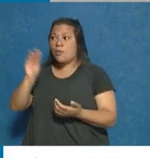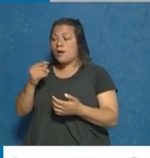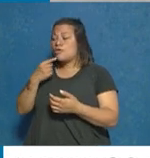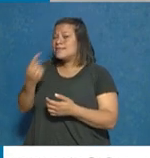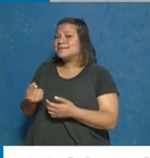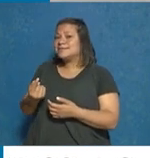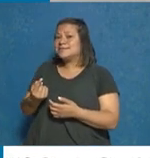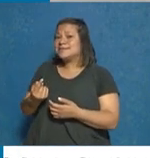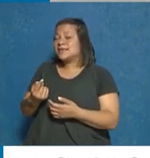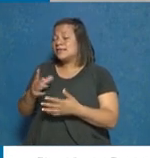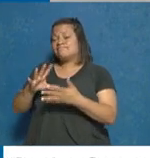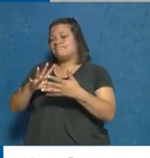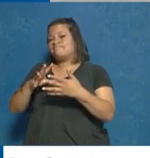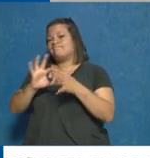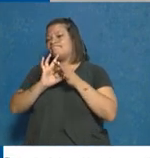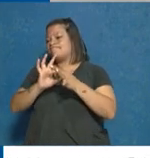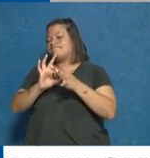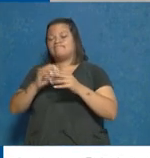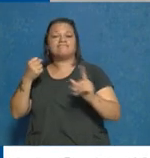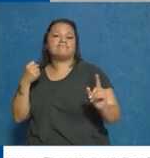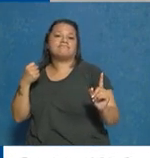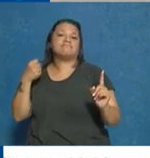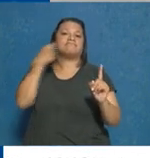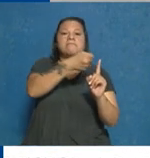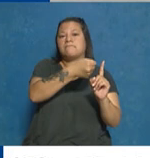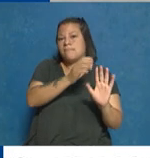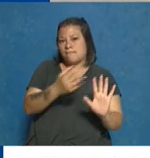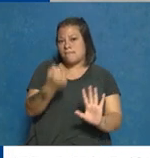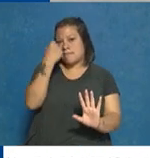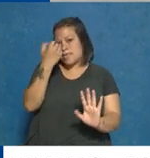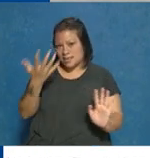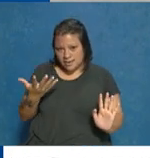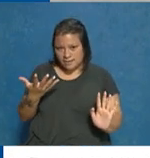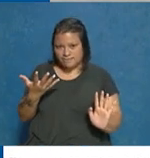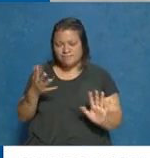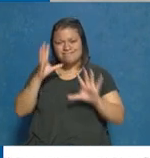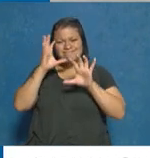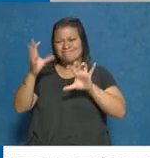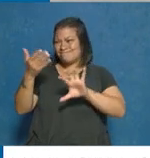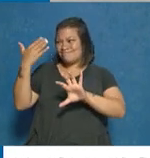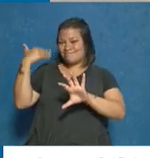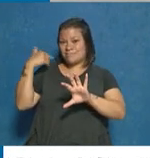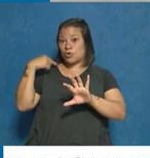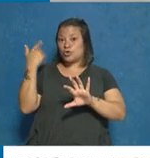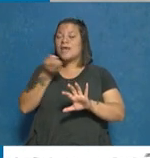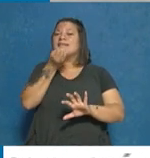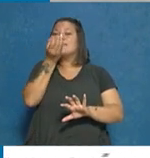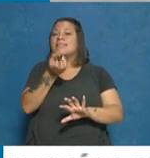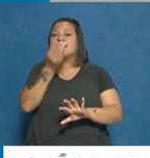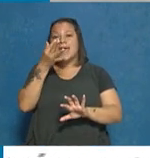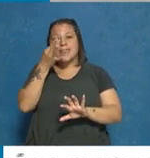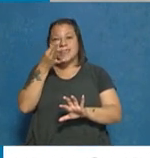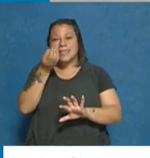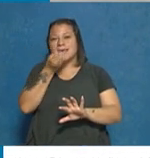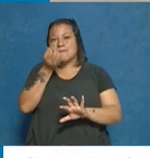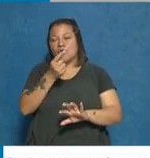con una trompada, una piña. Recuerden ustedes que en su momento, cuando nosotros presentábamos el testimonio aquí, en